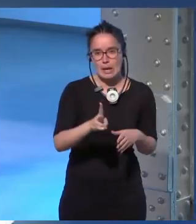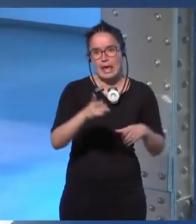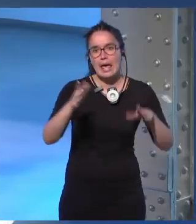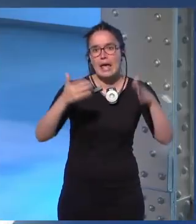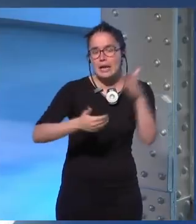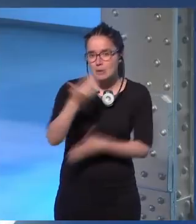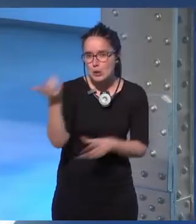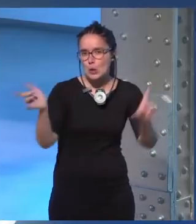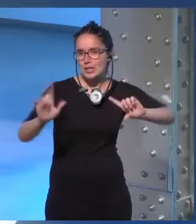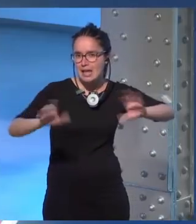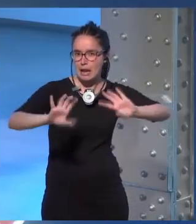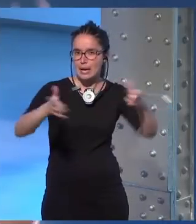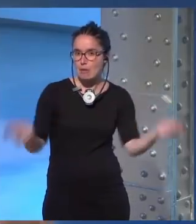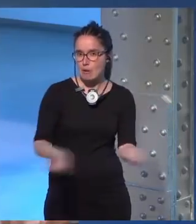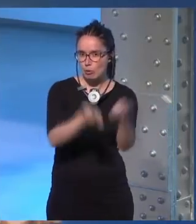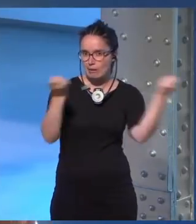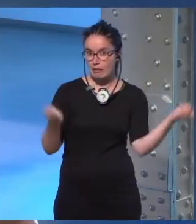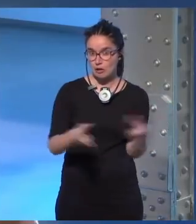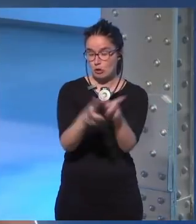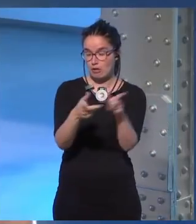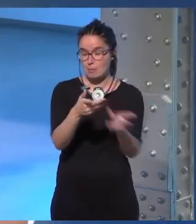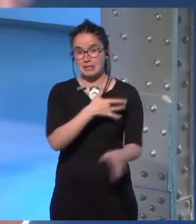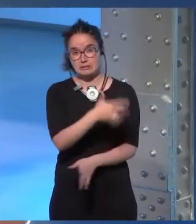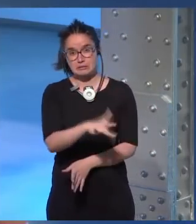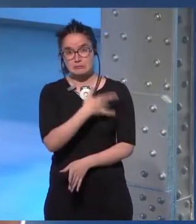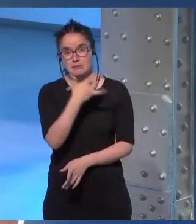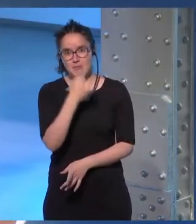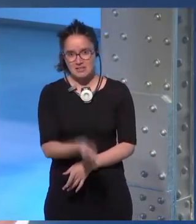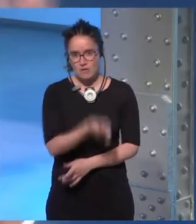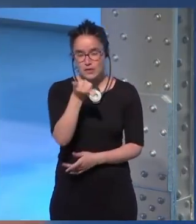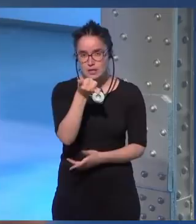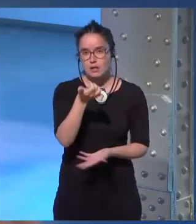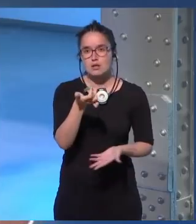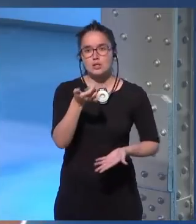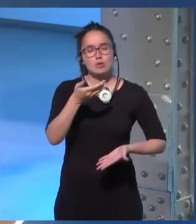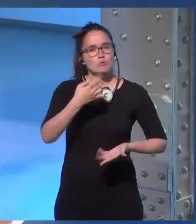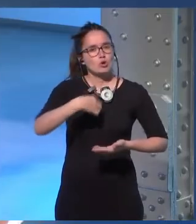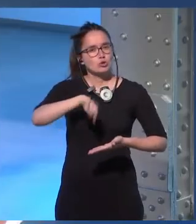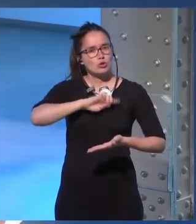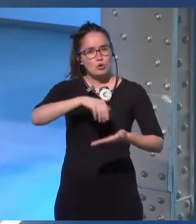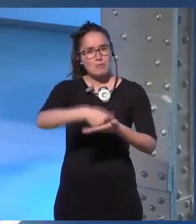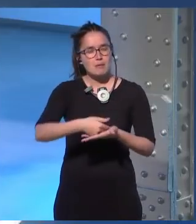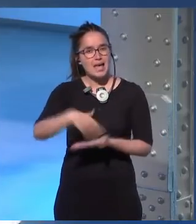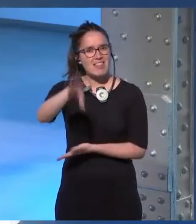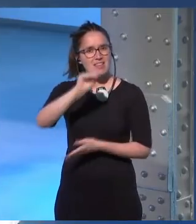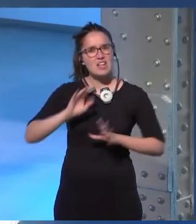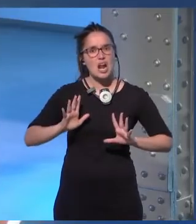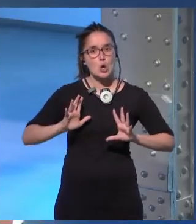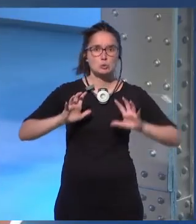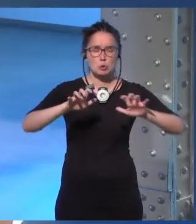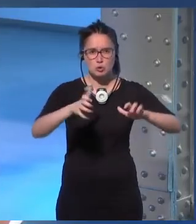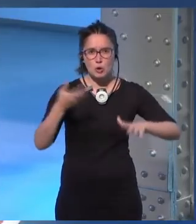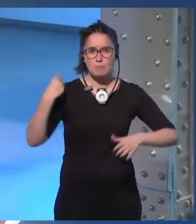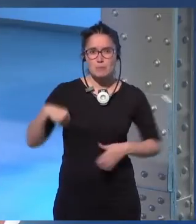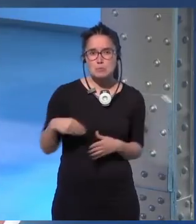comunicación en la publicidad en la sociedad se nos pide que entendamos a los monstruos pienso en series